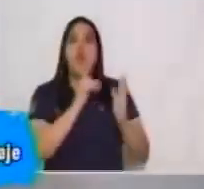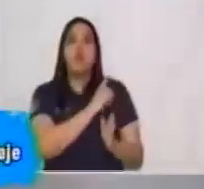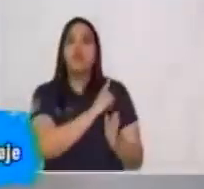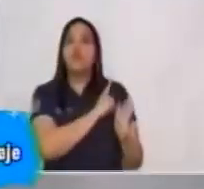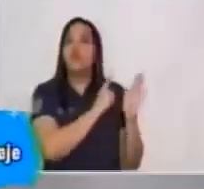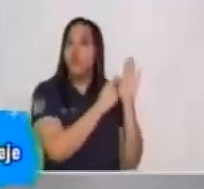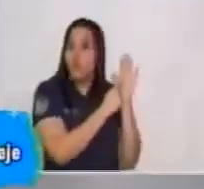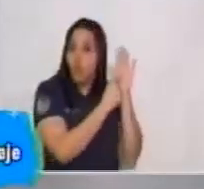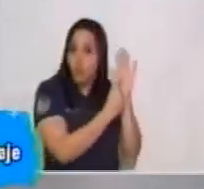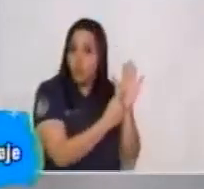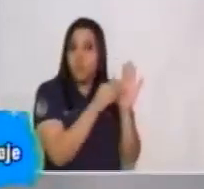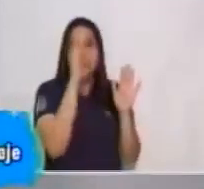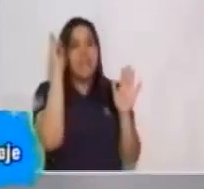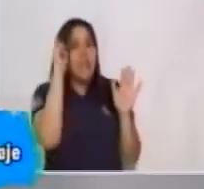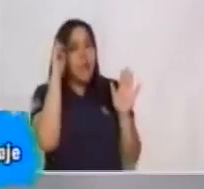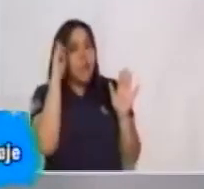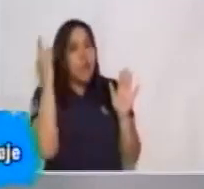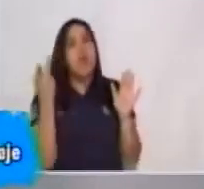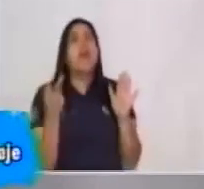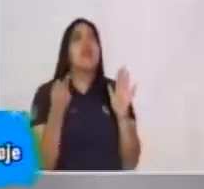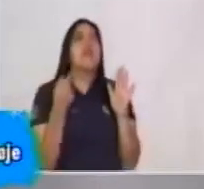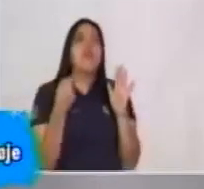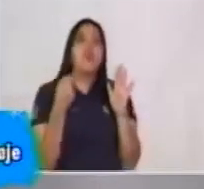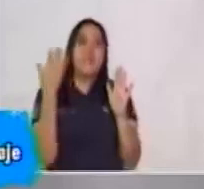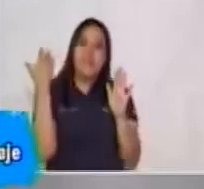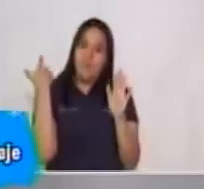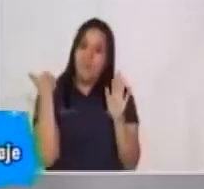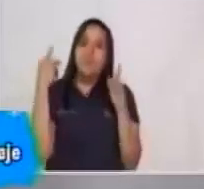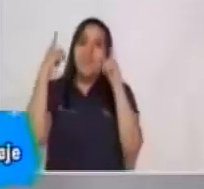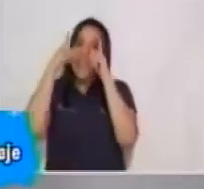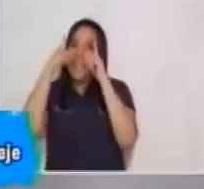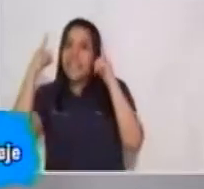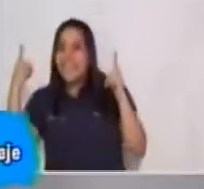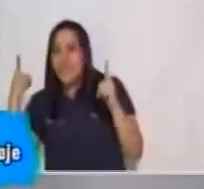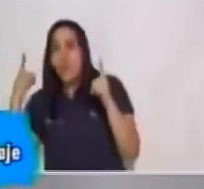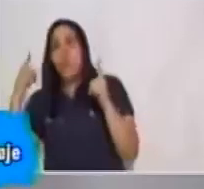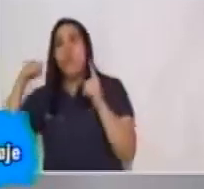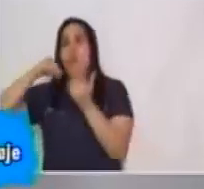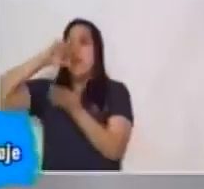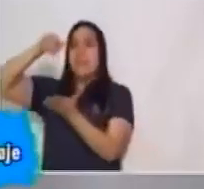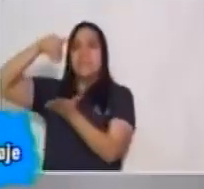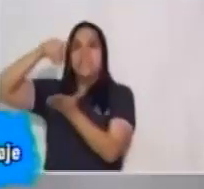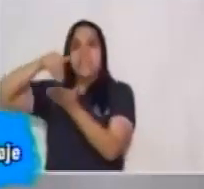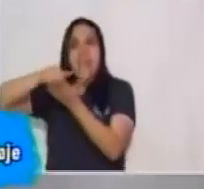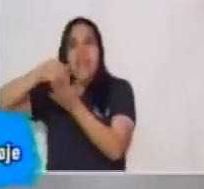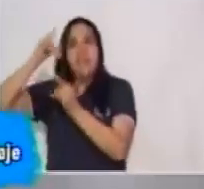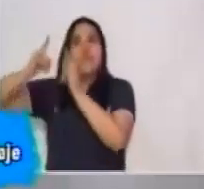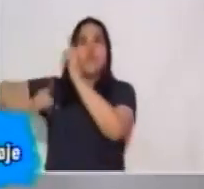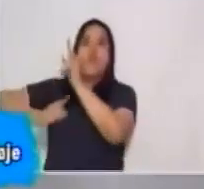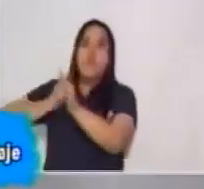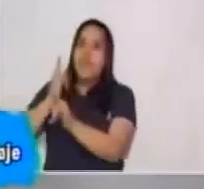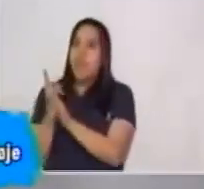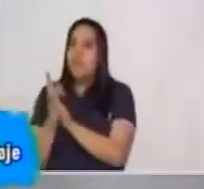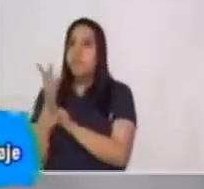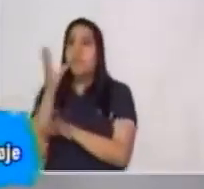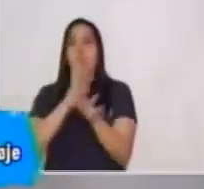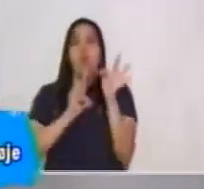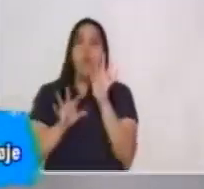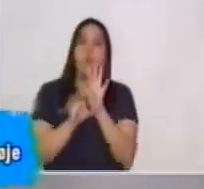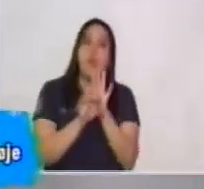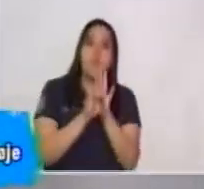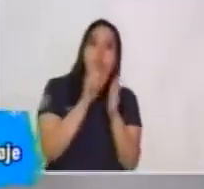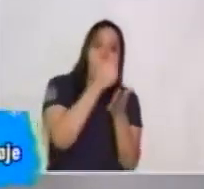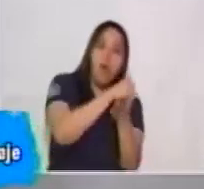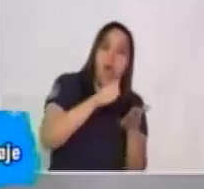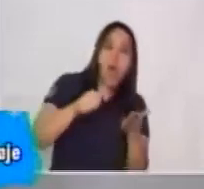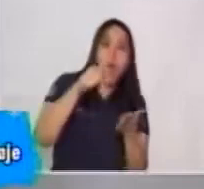acerca del sol, de la energía que produce, que es el centro del universo? Y que hablamos del agua, acerca de qué está compuesta,